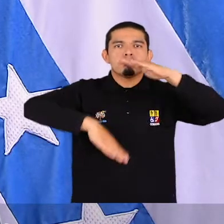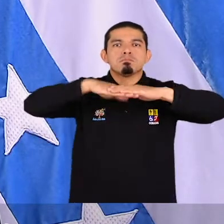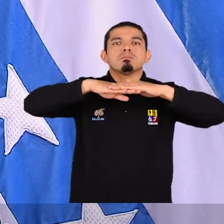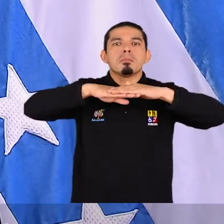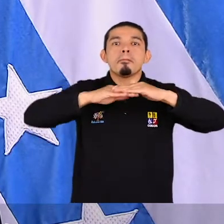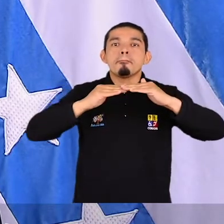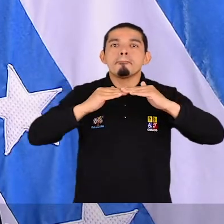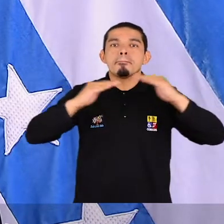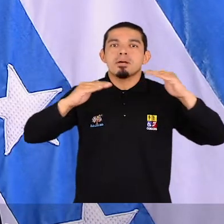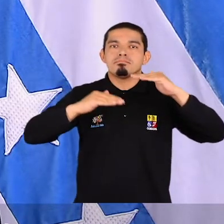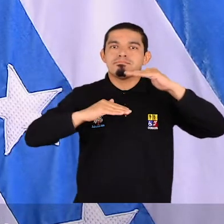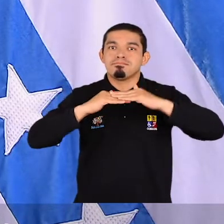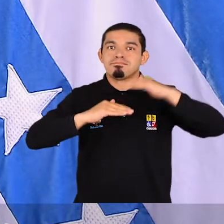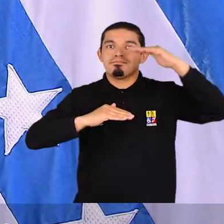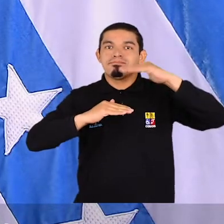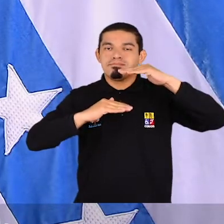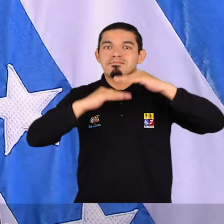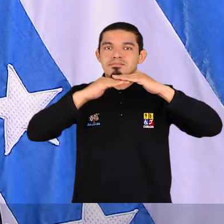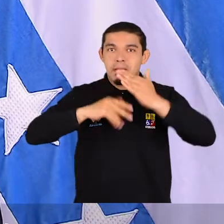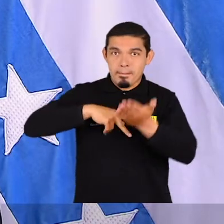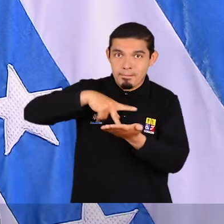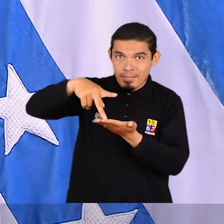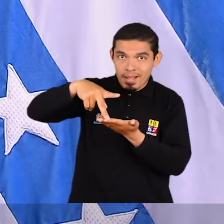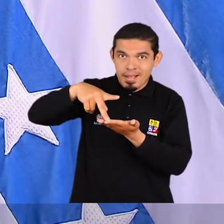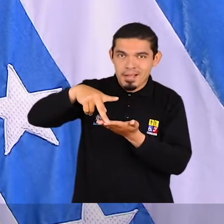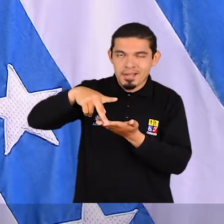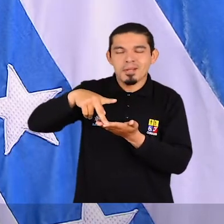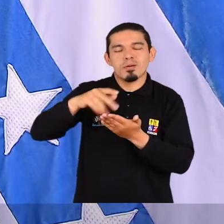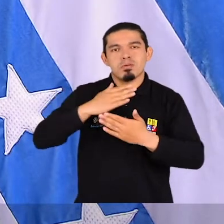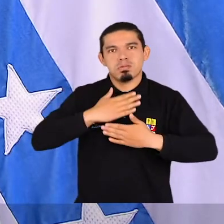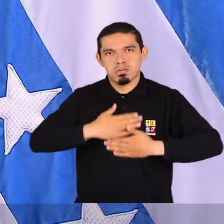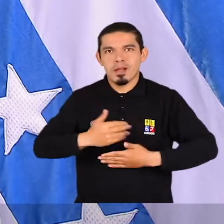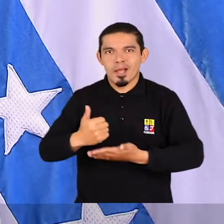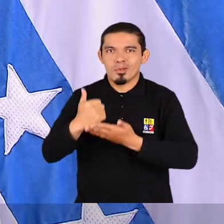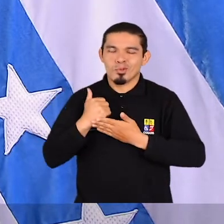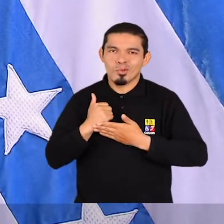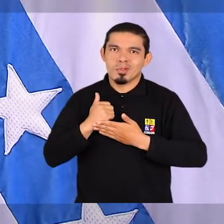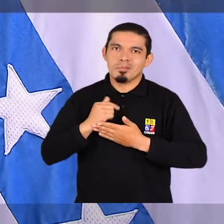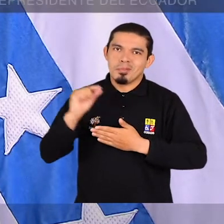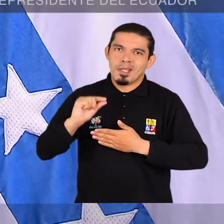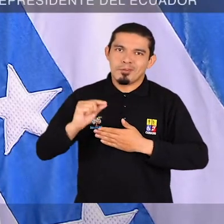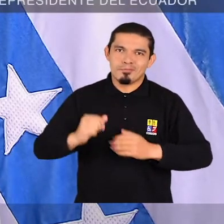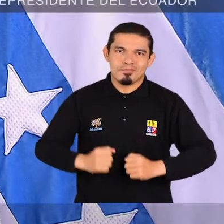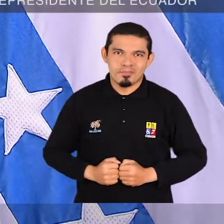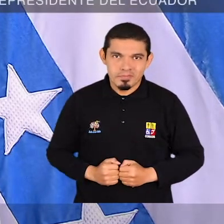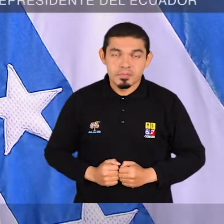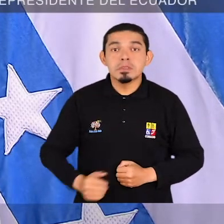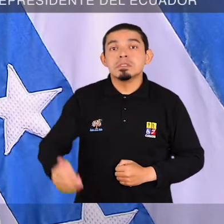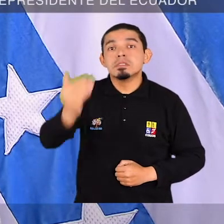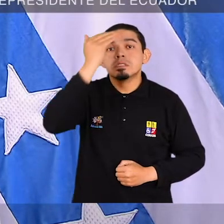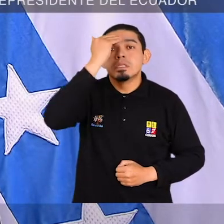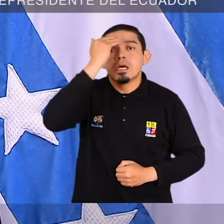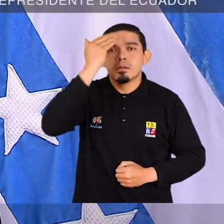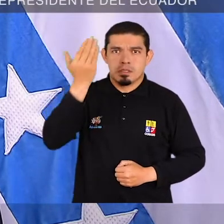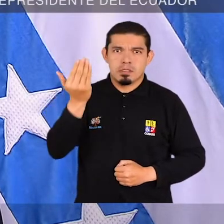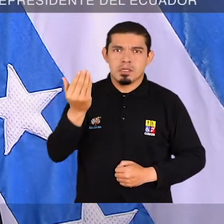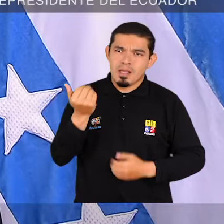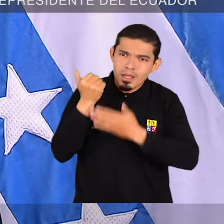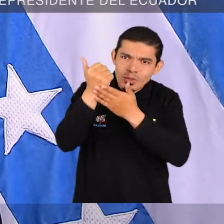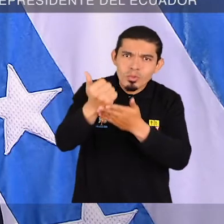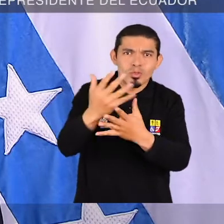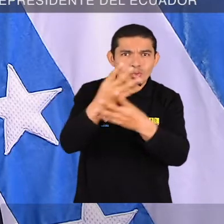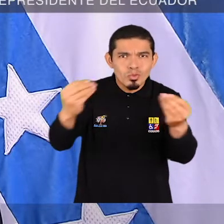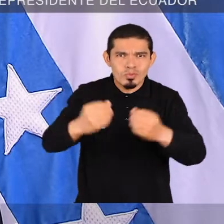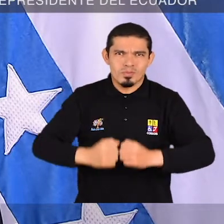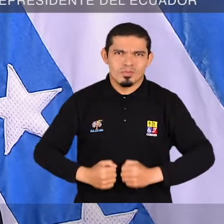consumo para que quienes pagan la tarifa de la dignidad puedan mantener el beneficio. Sabemos lo que está pasando, por eso llegamos con soluciones.